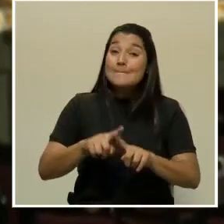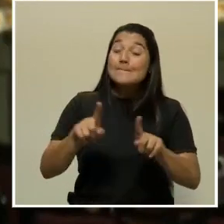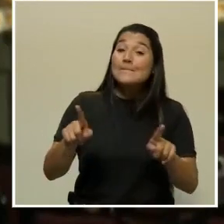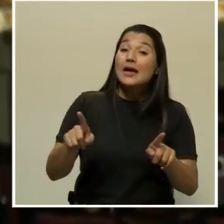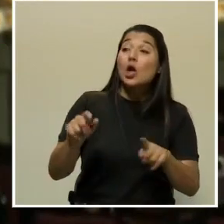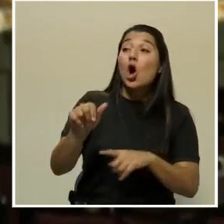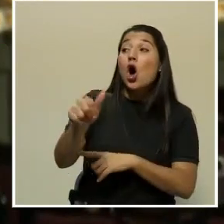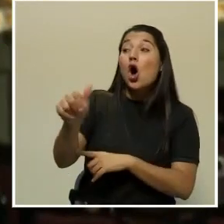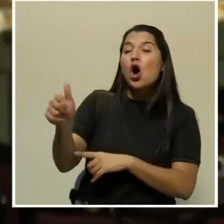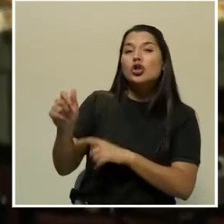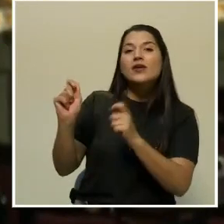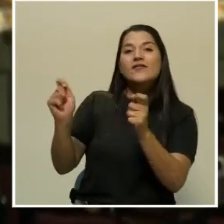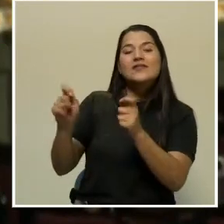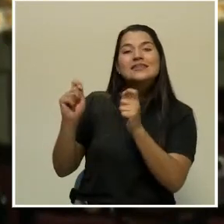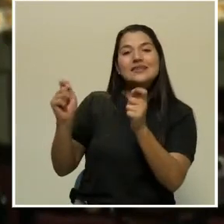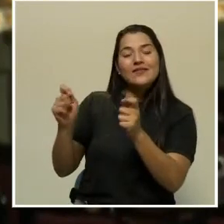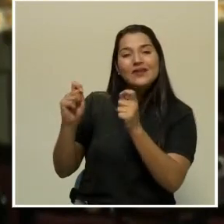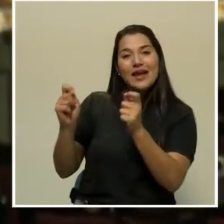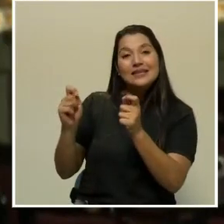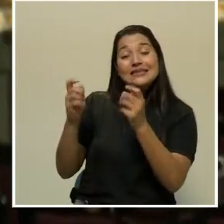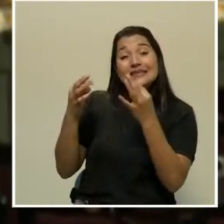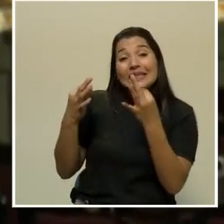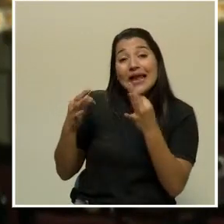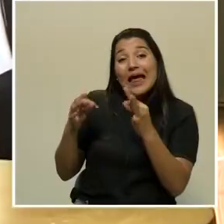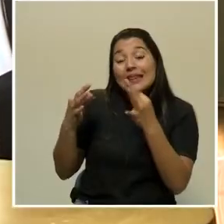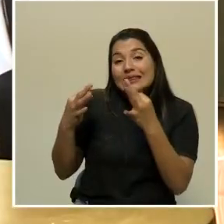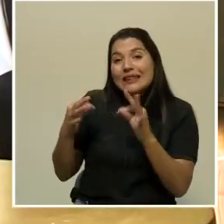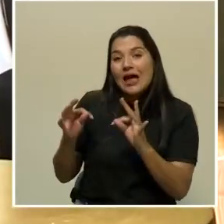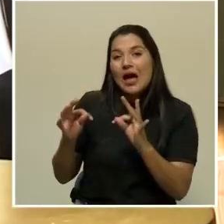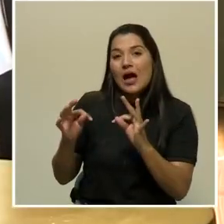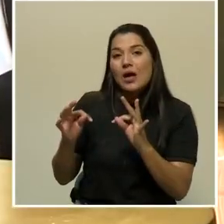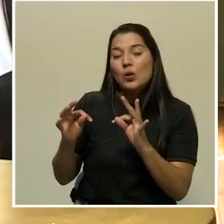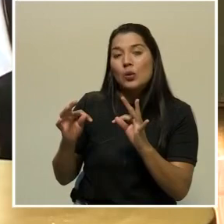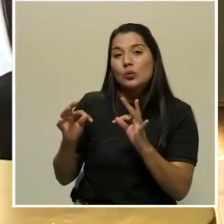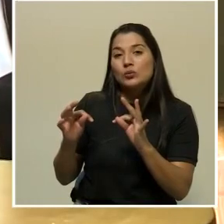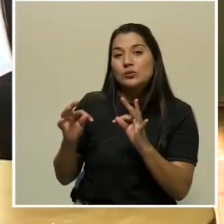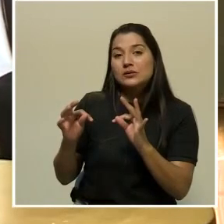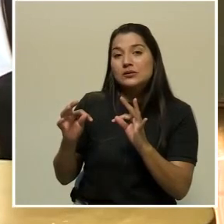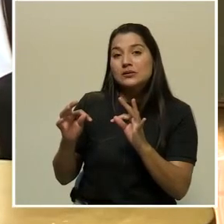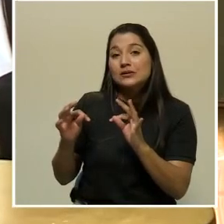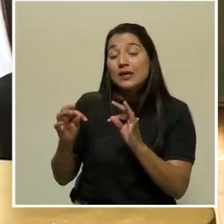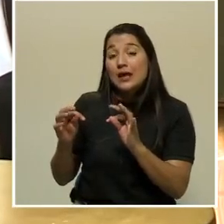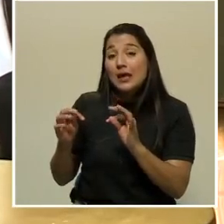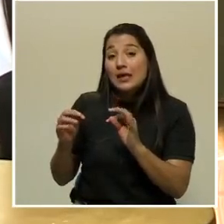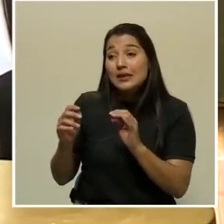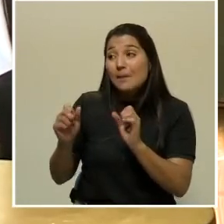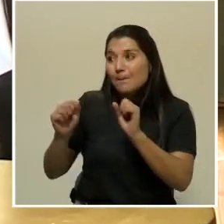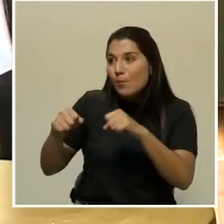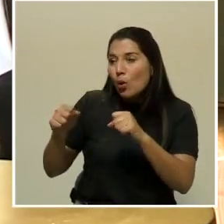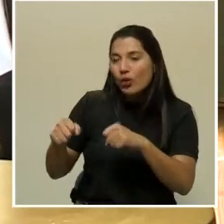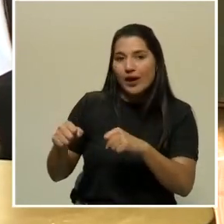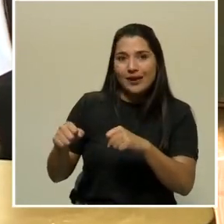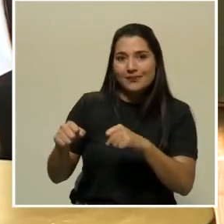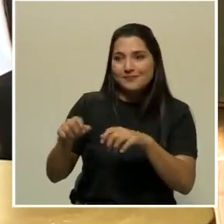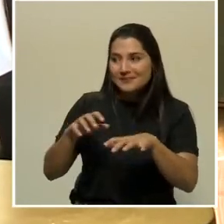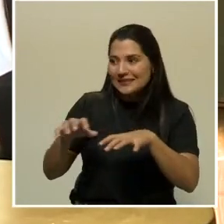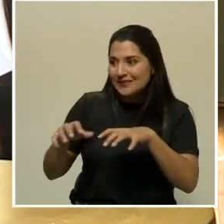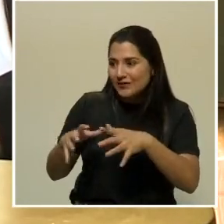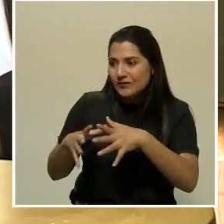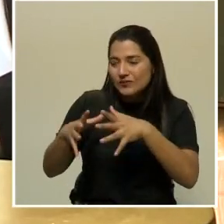que habían tratado de albergar algunas de las ausencias de los otros festivales que